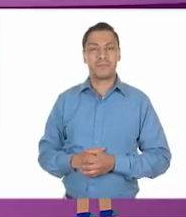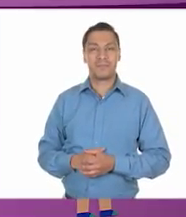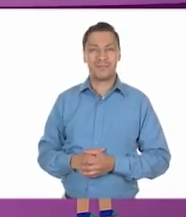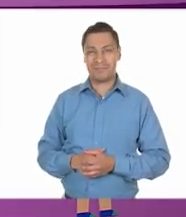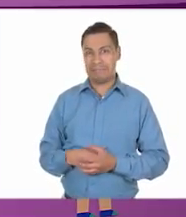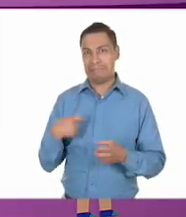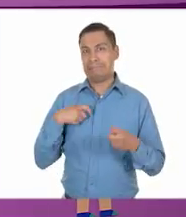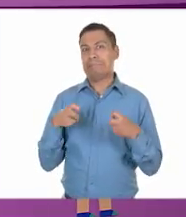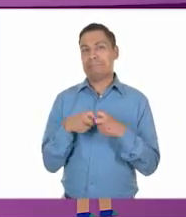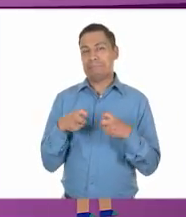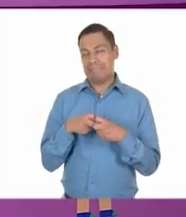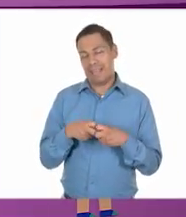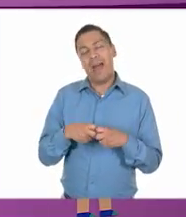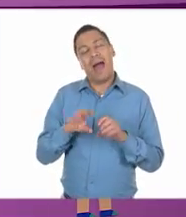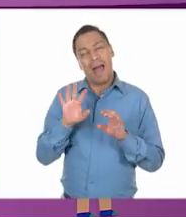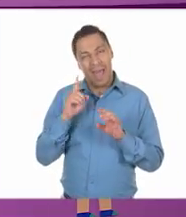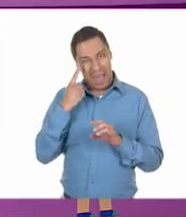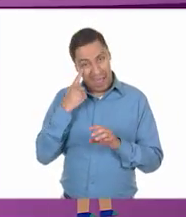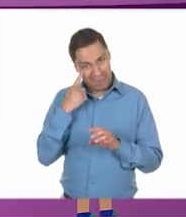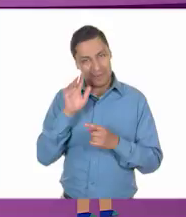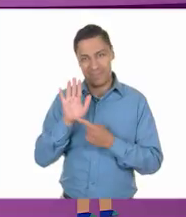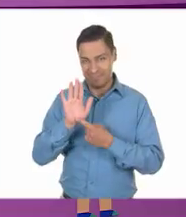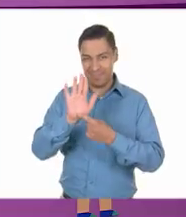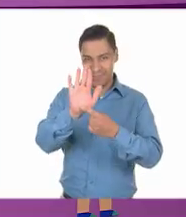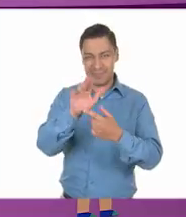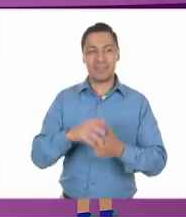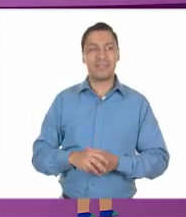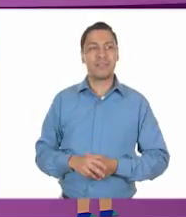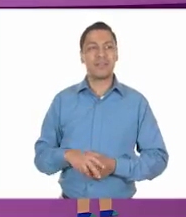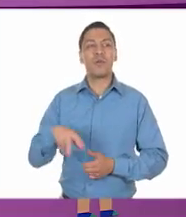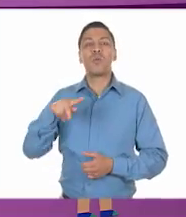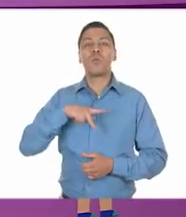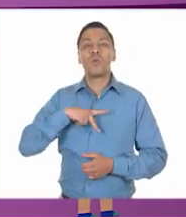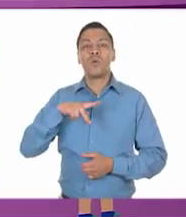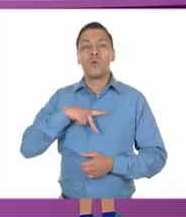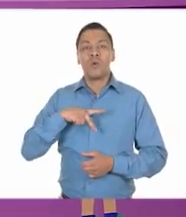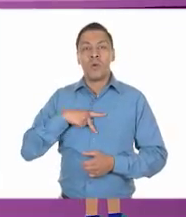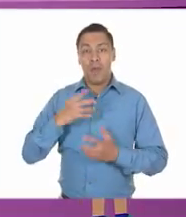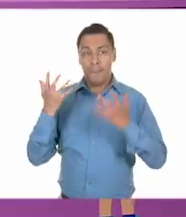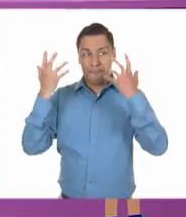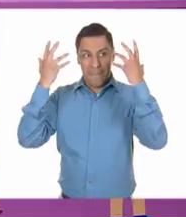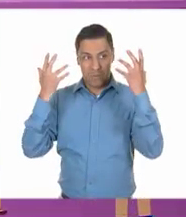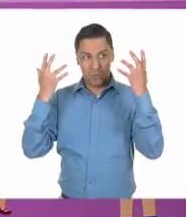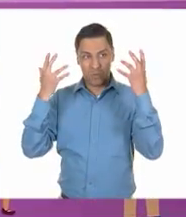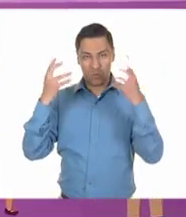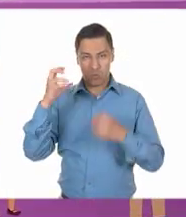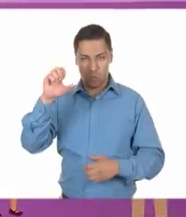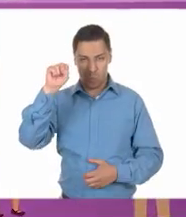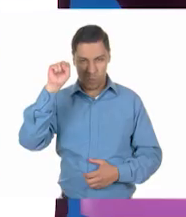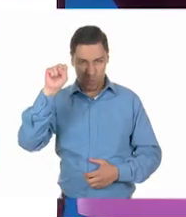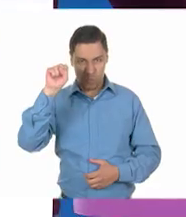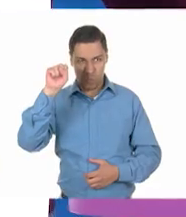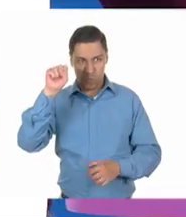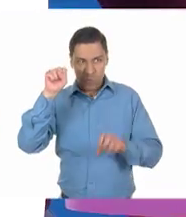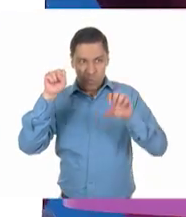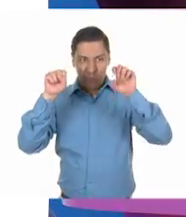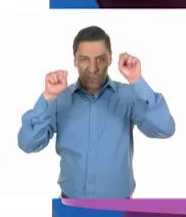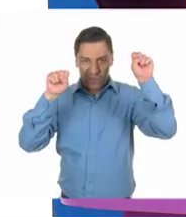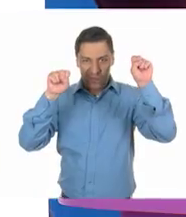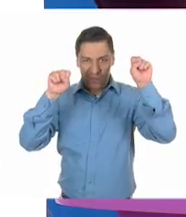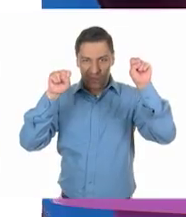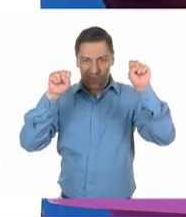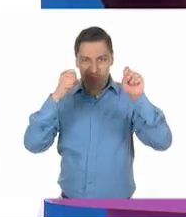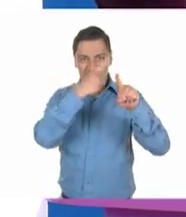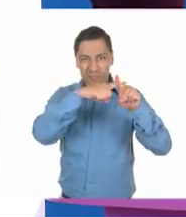nervios, ya me dieron nervios. Bueno, les voy a mostrar el mío. El mío tiene unas manos de diferentes tonos de piel